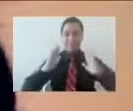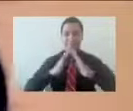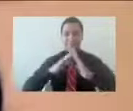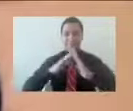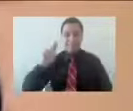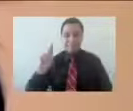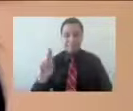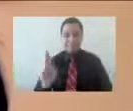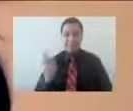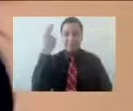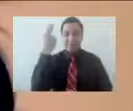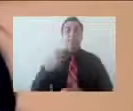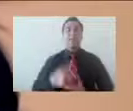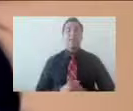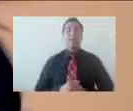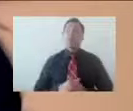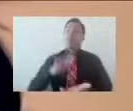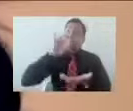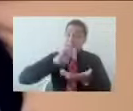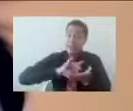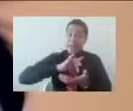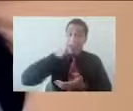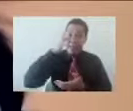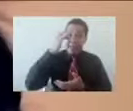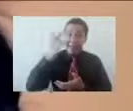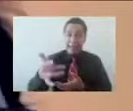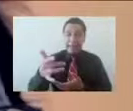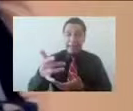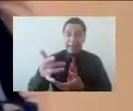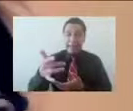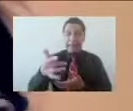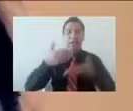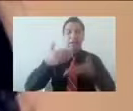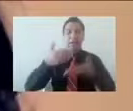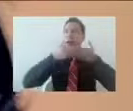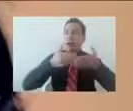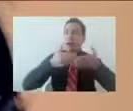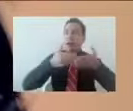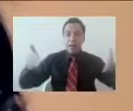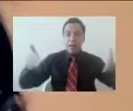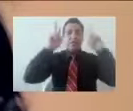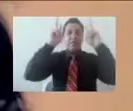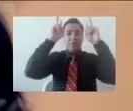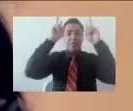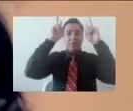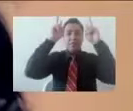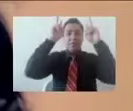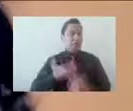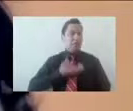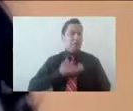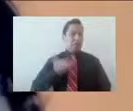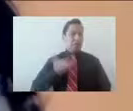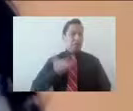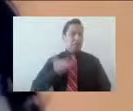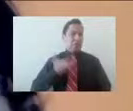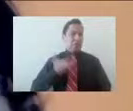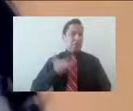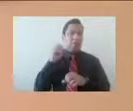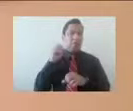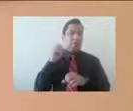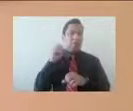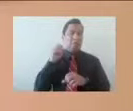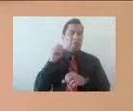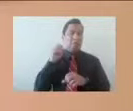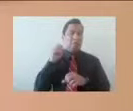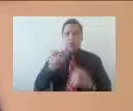abrir este espacio de reflexión de una de las temáticas tan importantes en la vida cotidiana que precisamente entre los